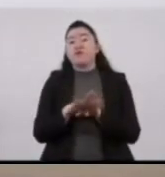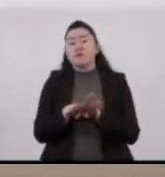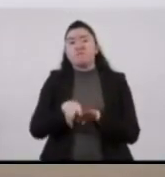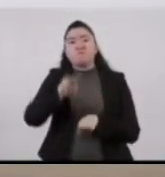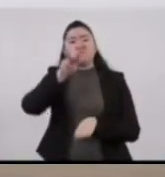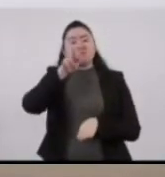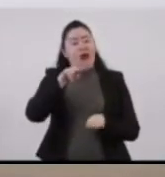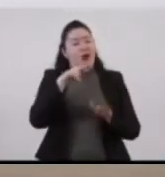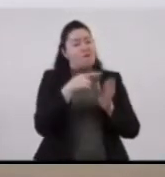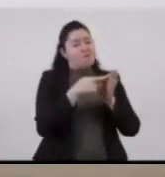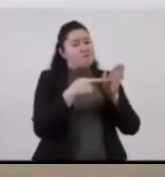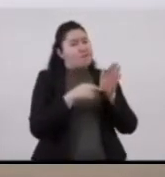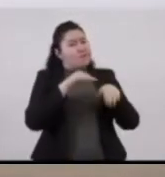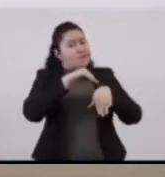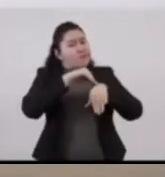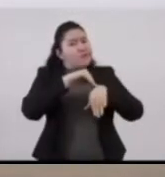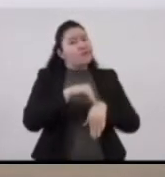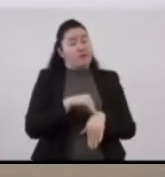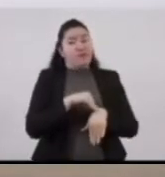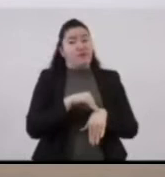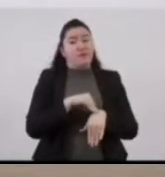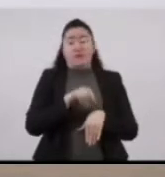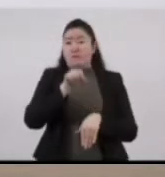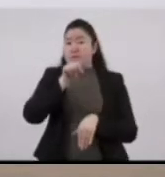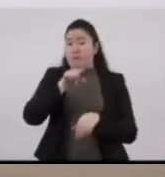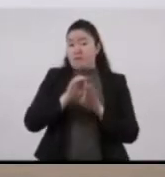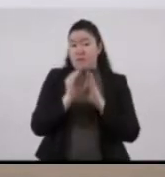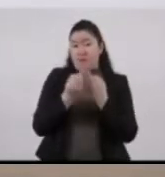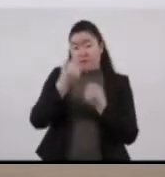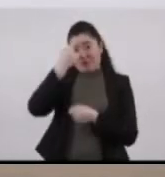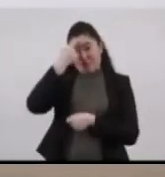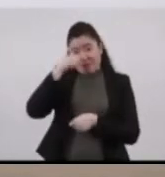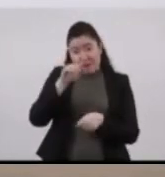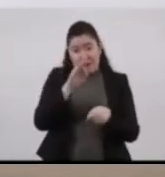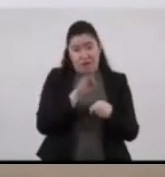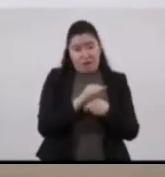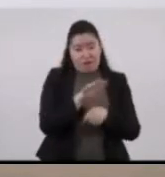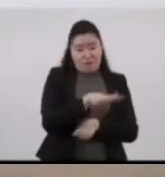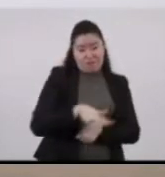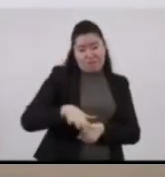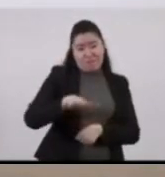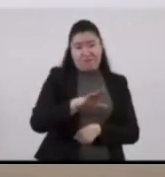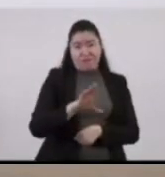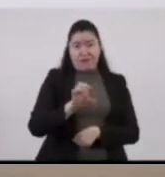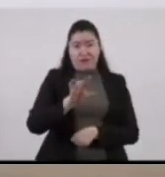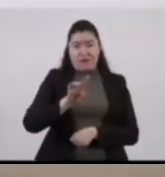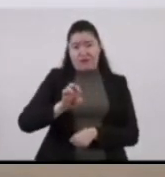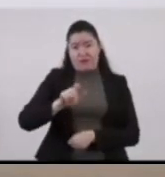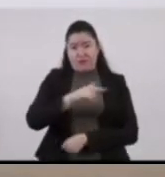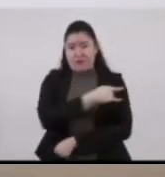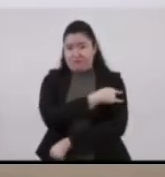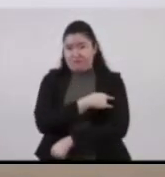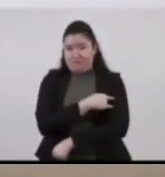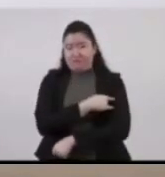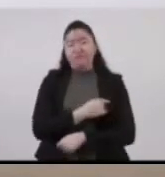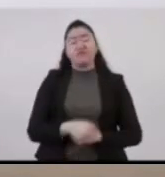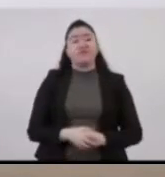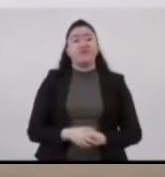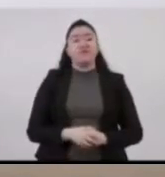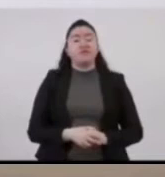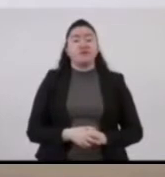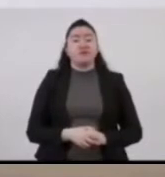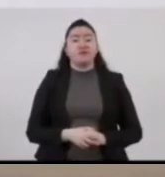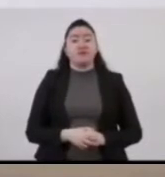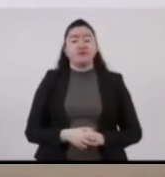estrictas normas y con las medidas preventivas y de protección civil correspondientes. Cabe destacar